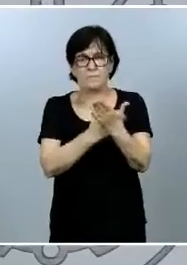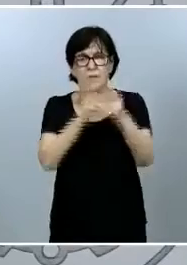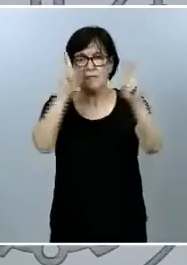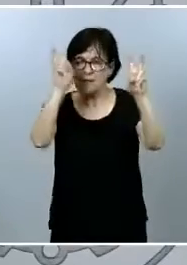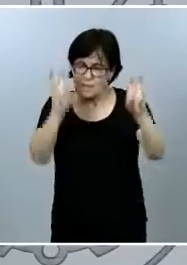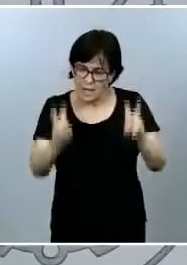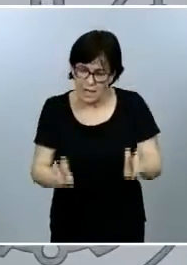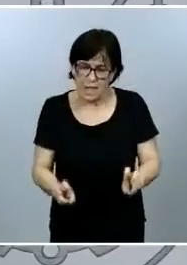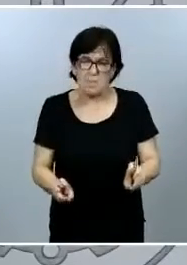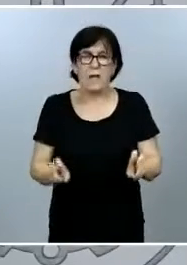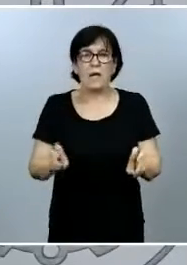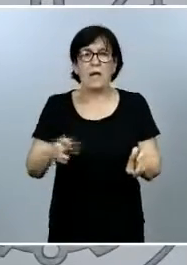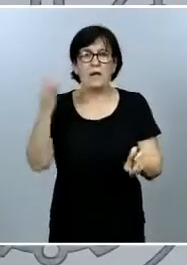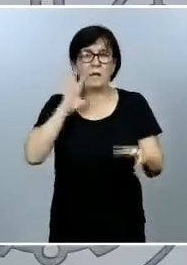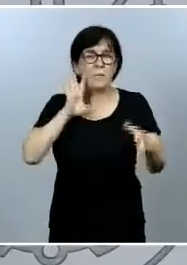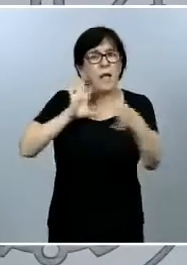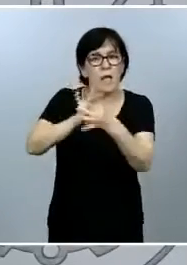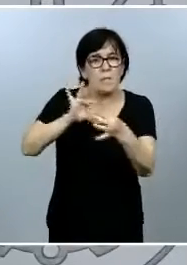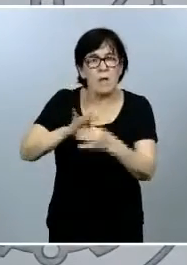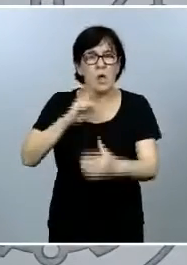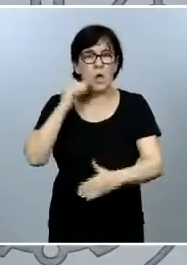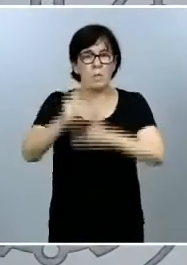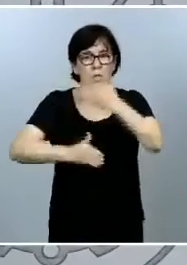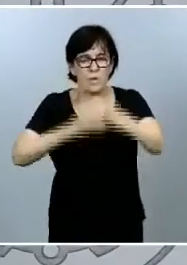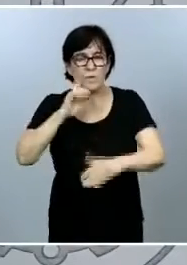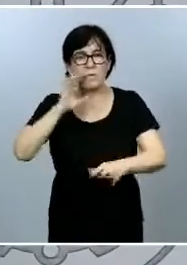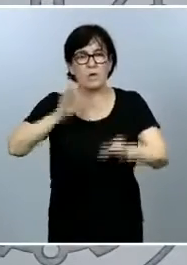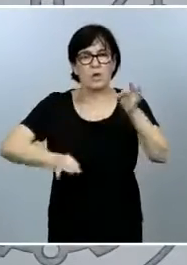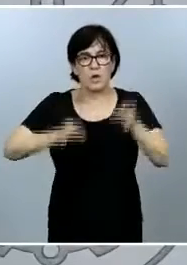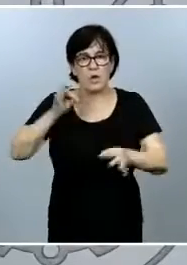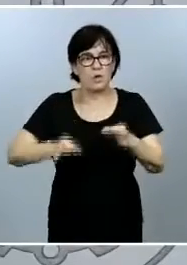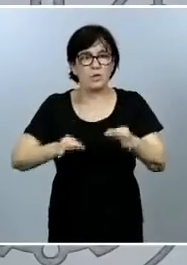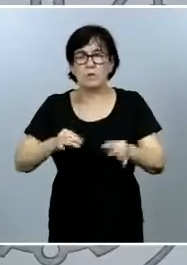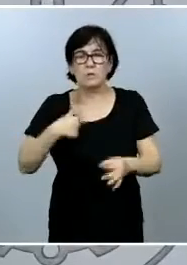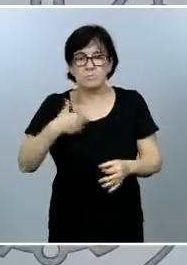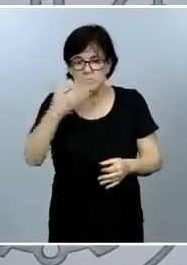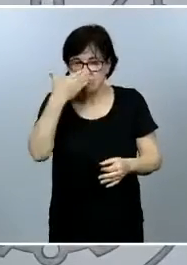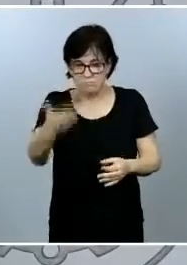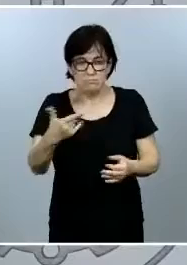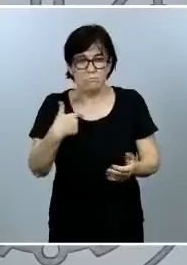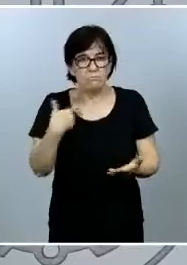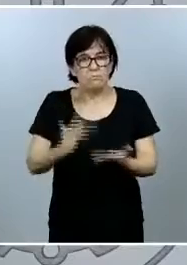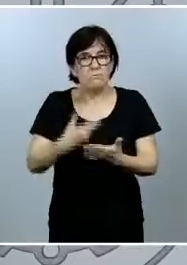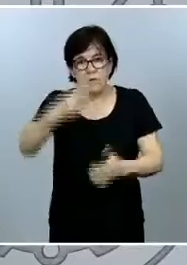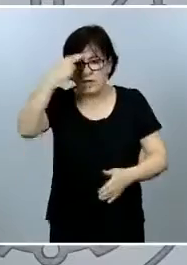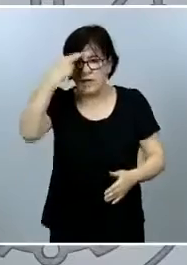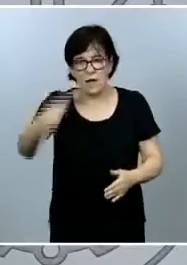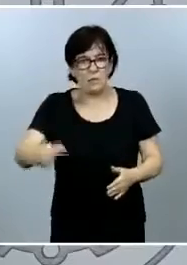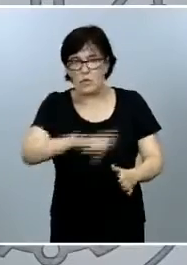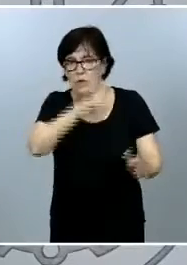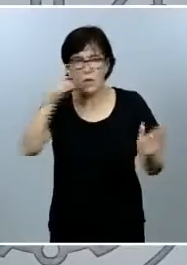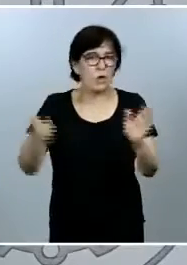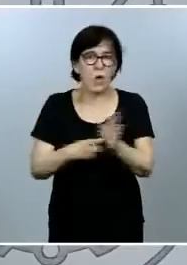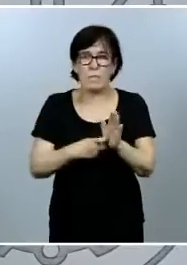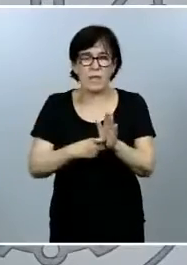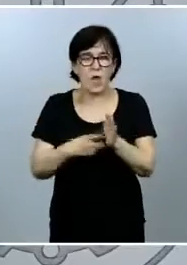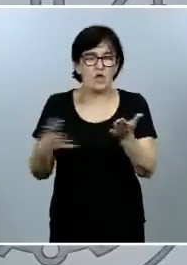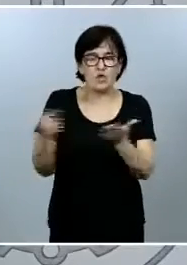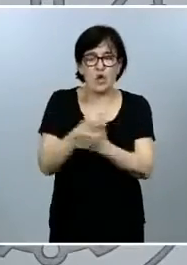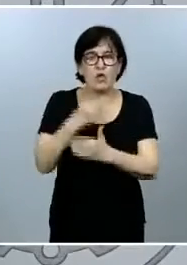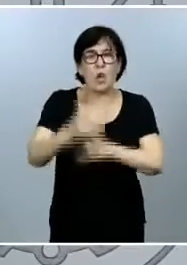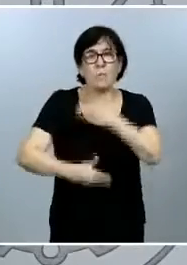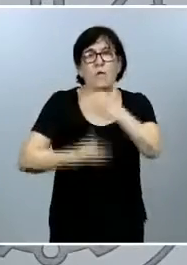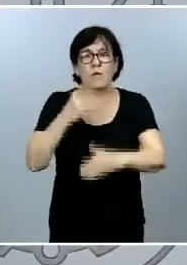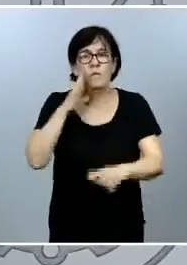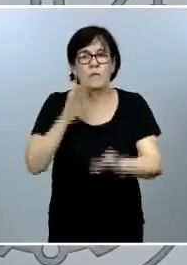tienen que ver con los procedimientos judiciales y le puedo asegurar que se respetan al 100% todos los procedimientos judiciales